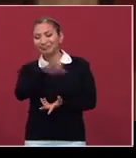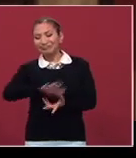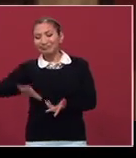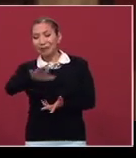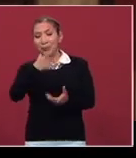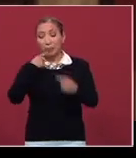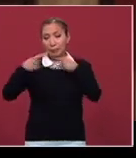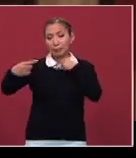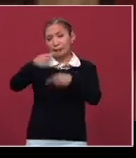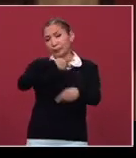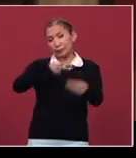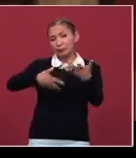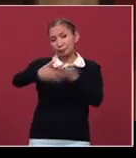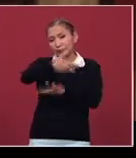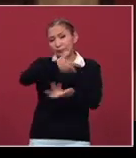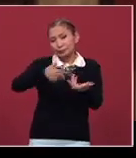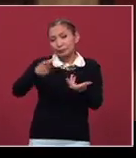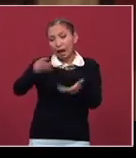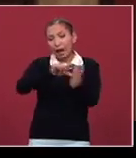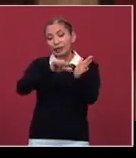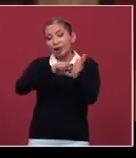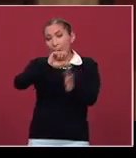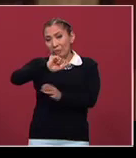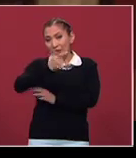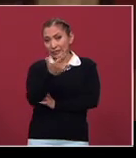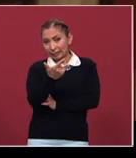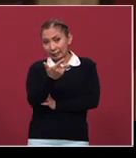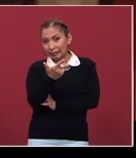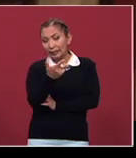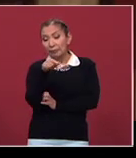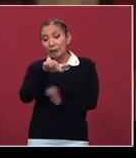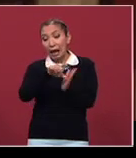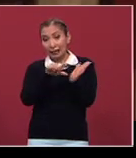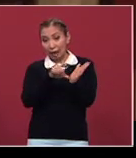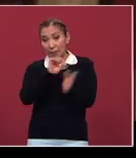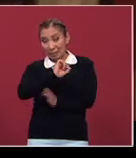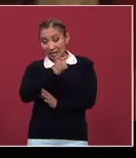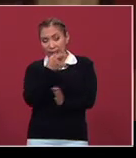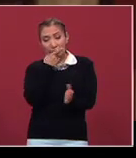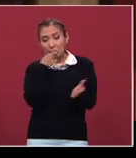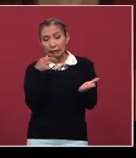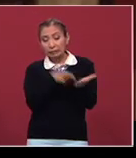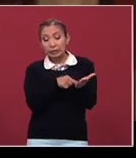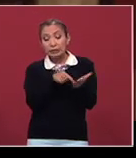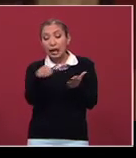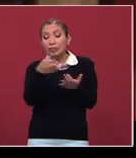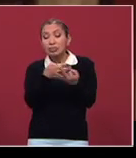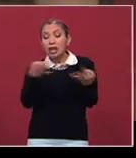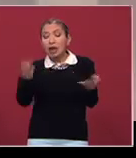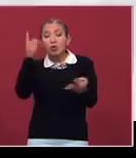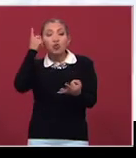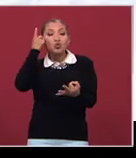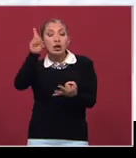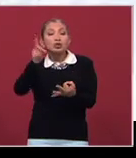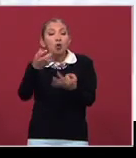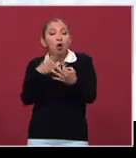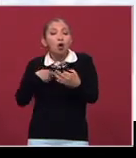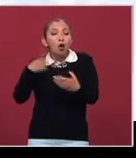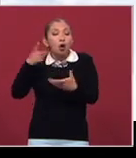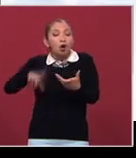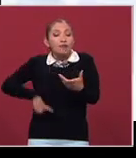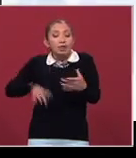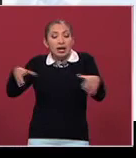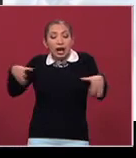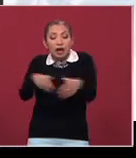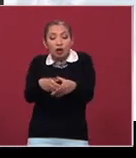podemos traer en discusión mucho más amplia sobre el artículo 27, porque el artículo 27 dice que las tierras son propiedad de la nación y la